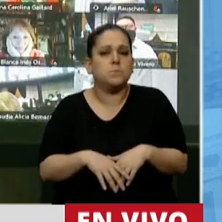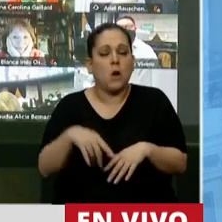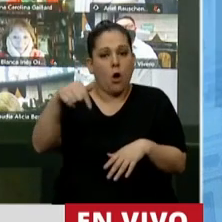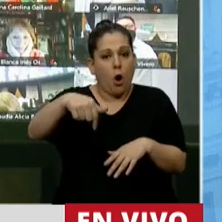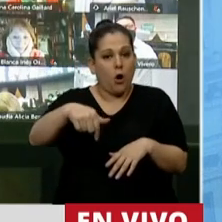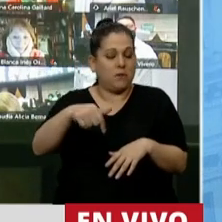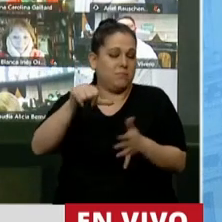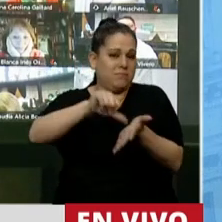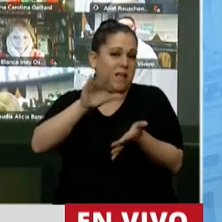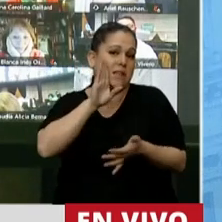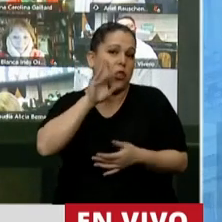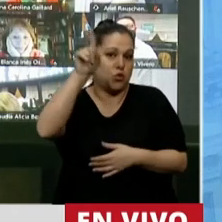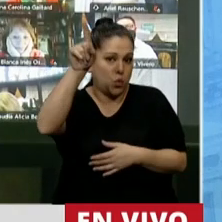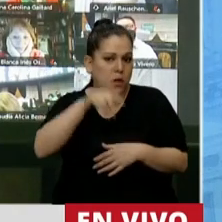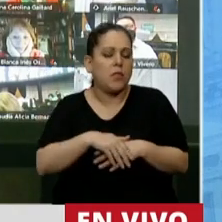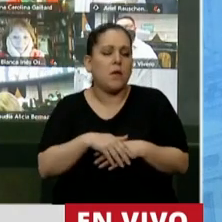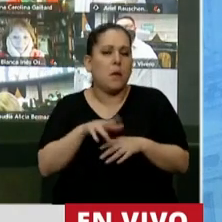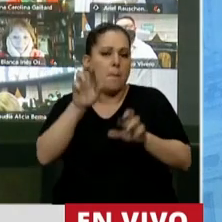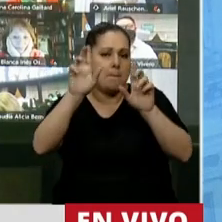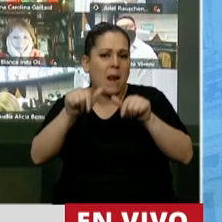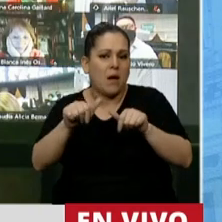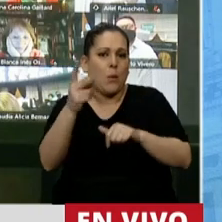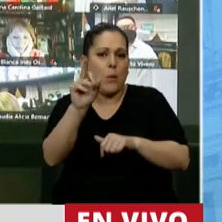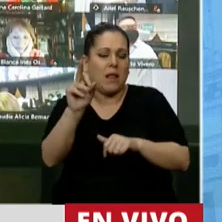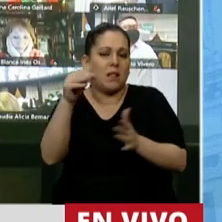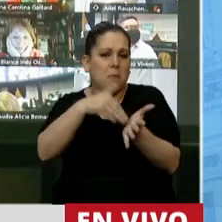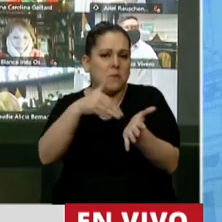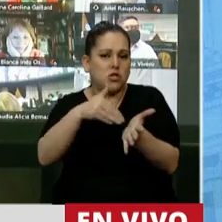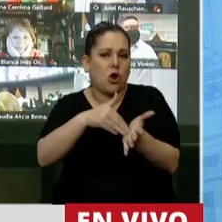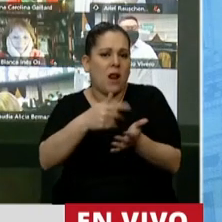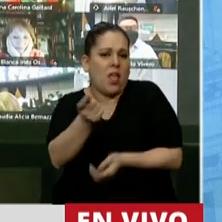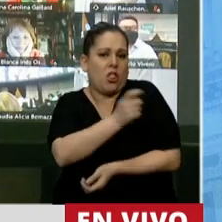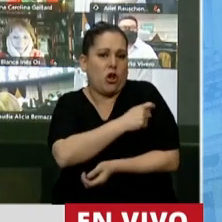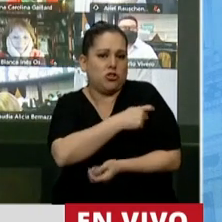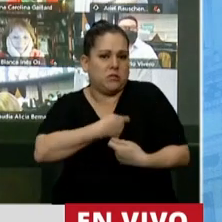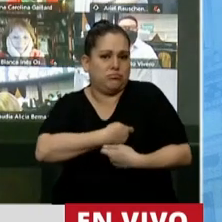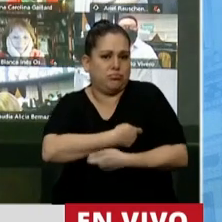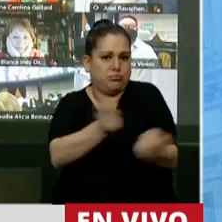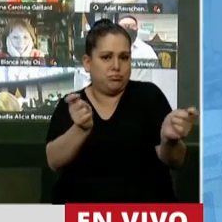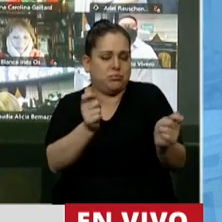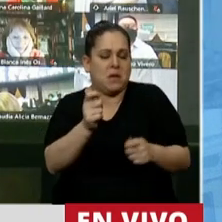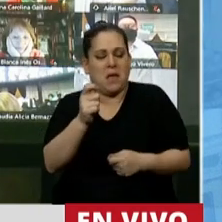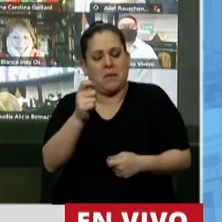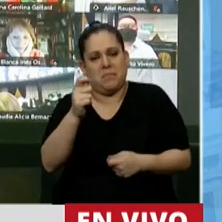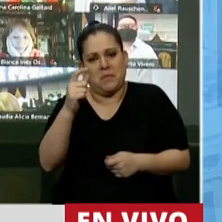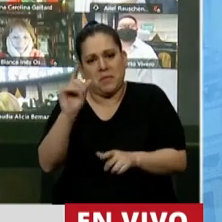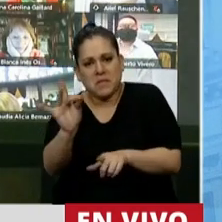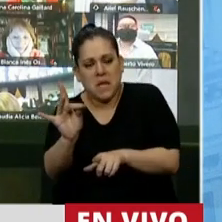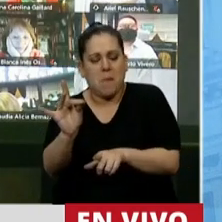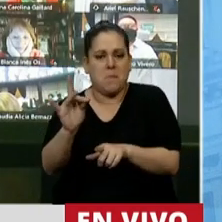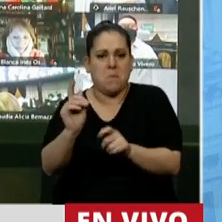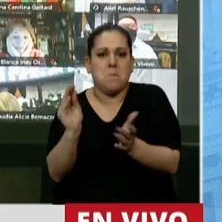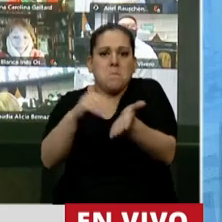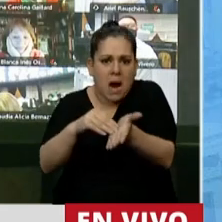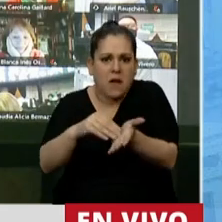en los Estados Unidos están planificando 20 millones, la distribución de 20 millones de dosis en la segunda quincena de diciembre, en enero tras 25 millones